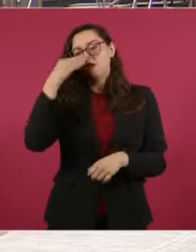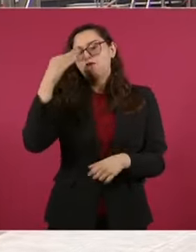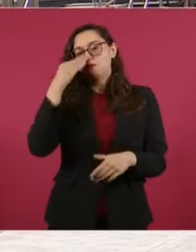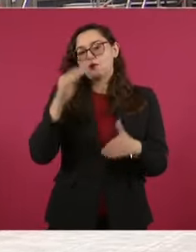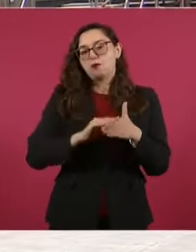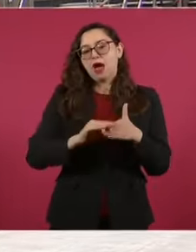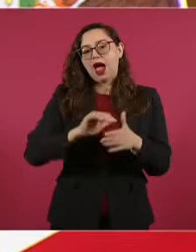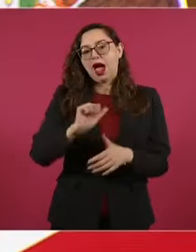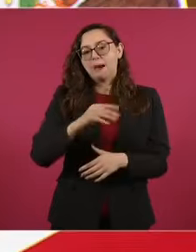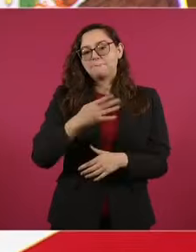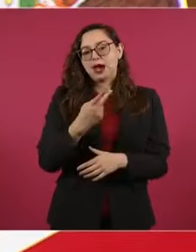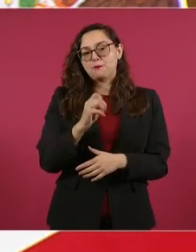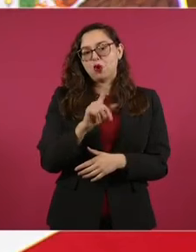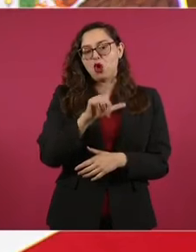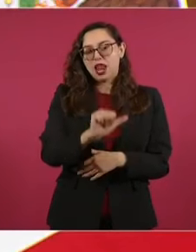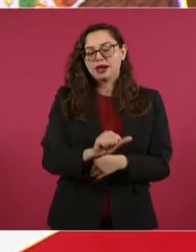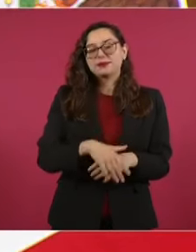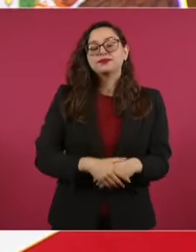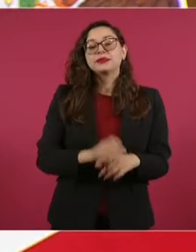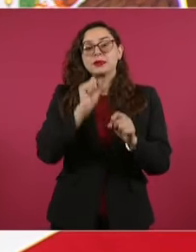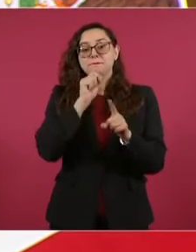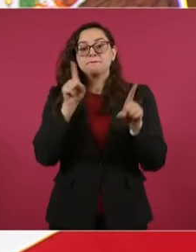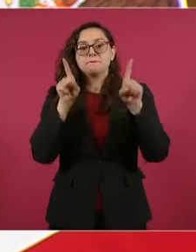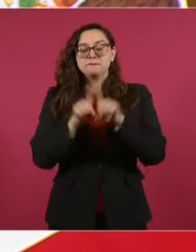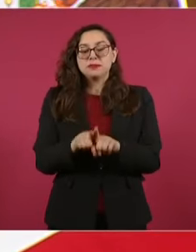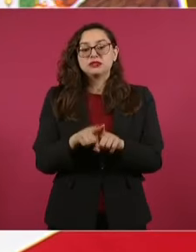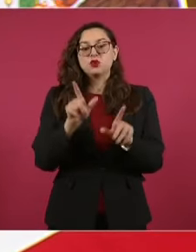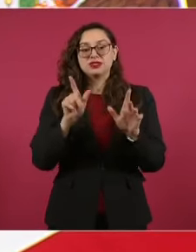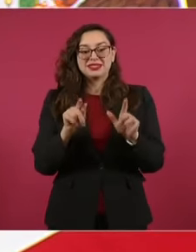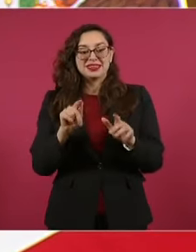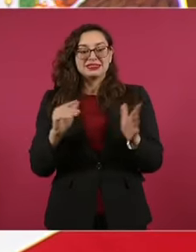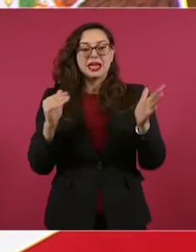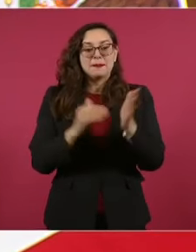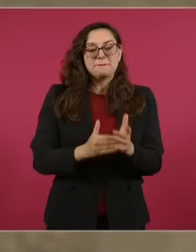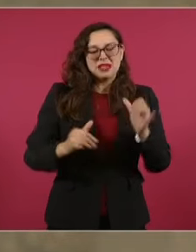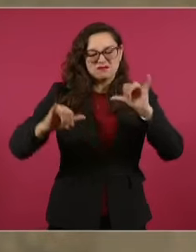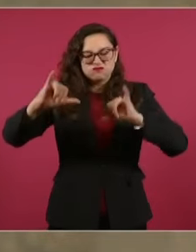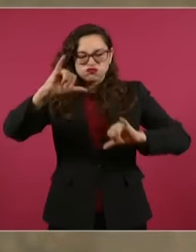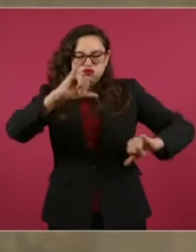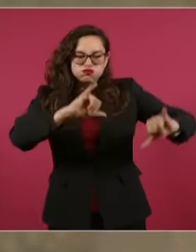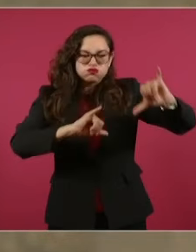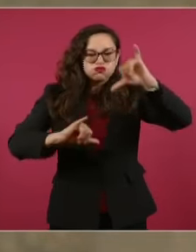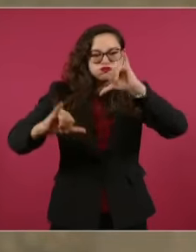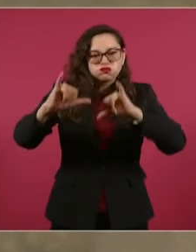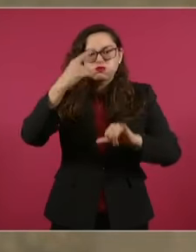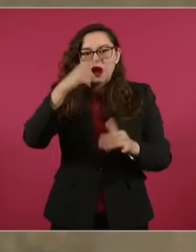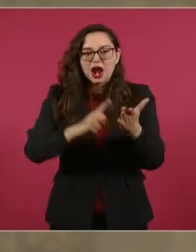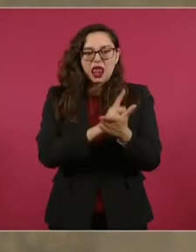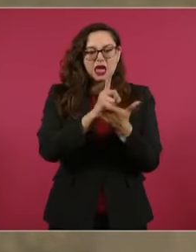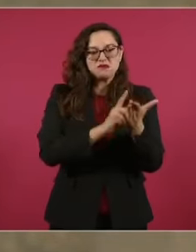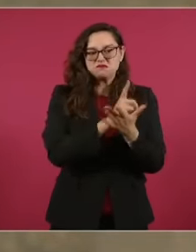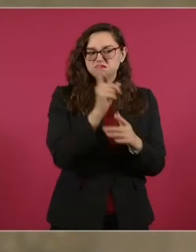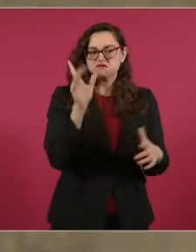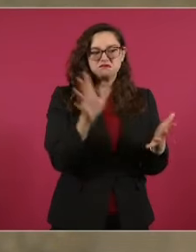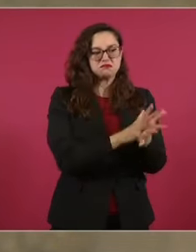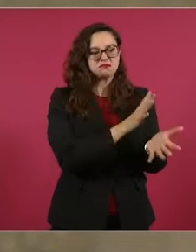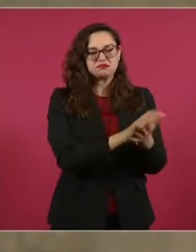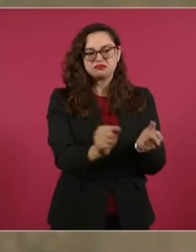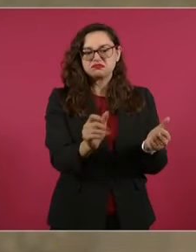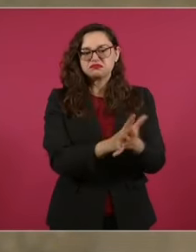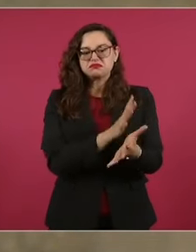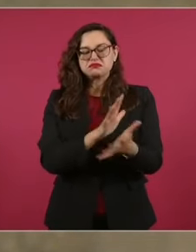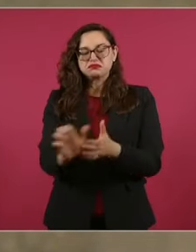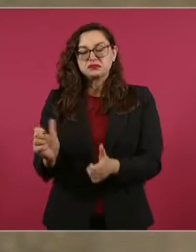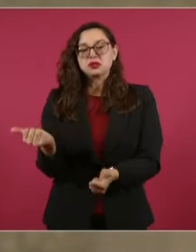570 laboratorios de sustancias químicas producidas para el narcotráfico. Las Fuerzas